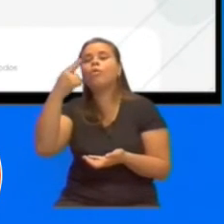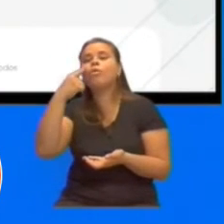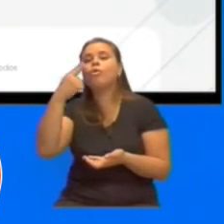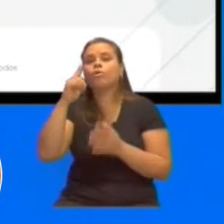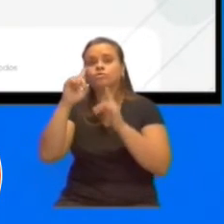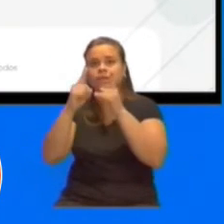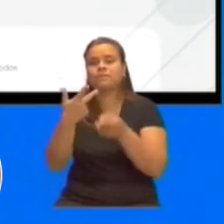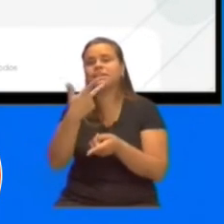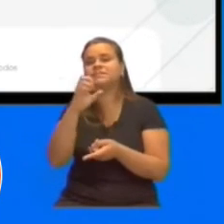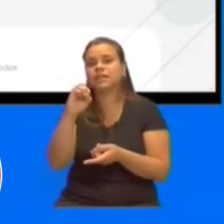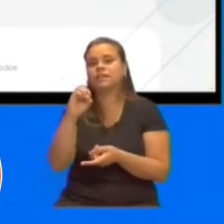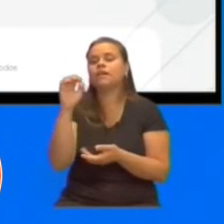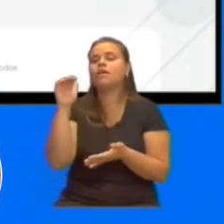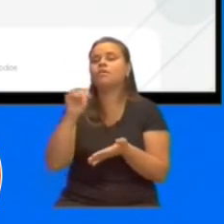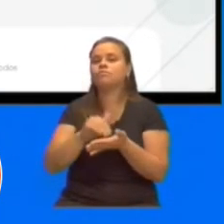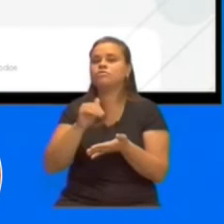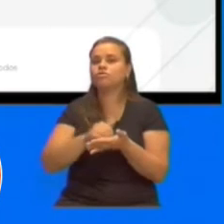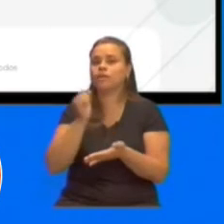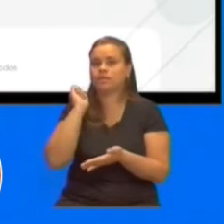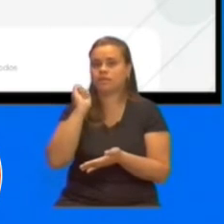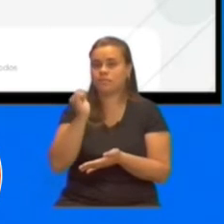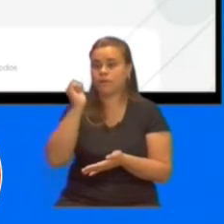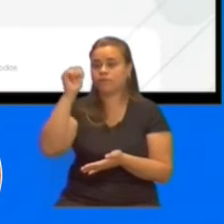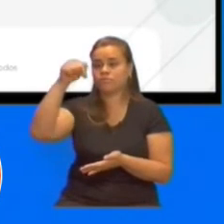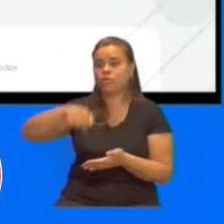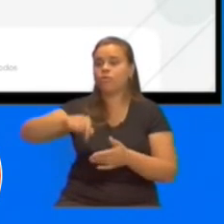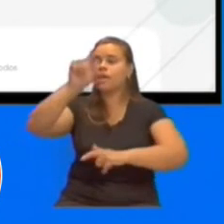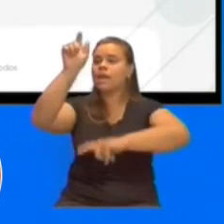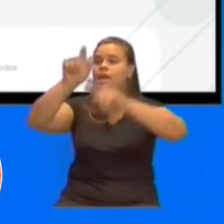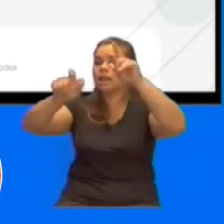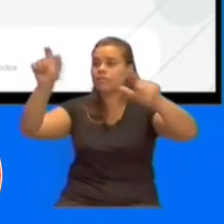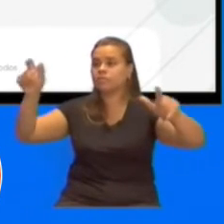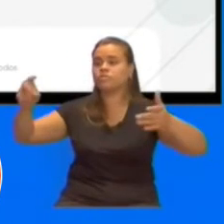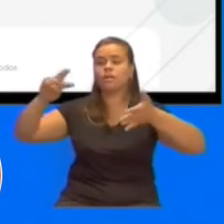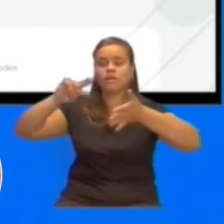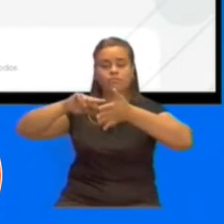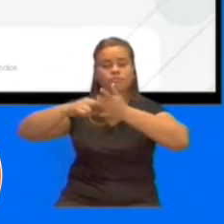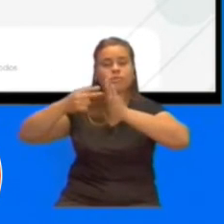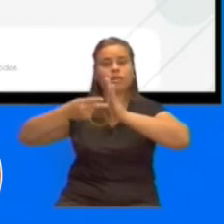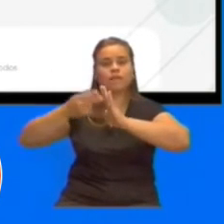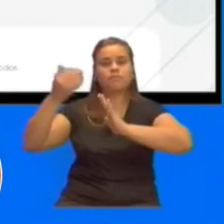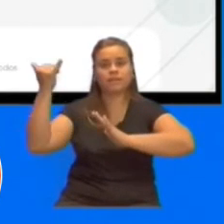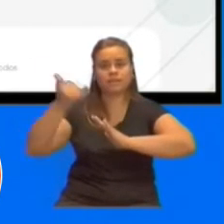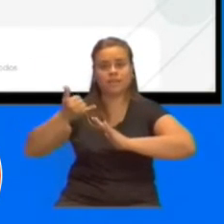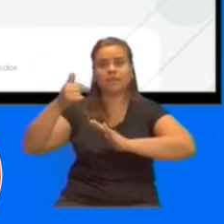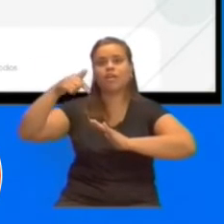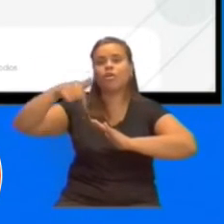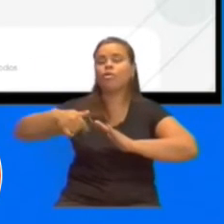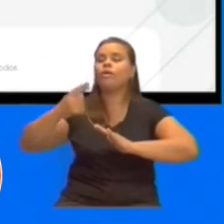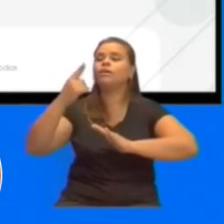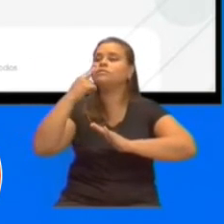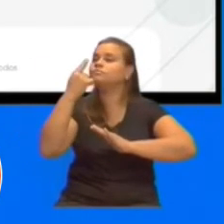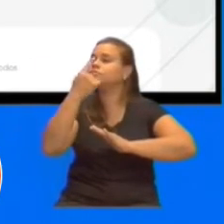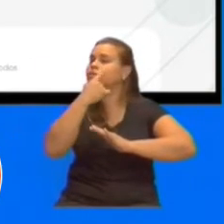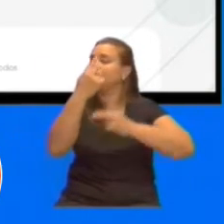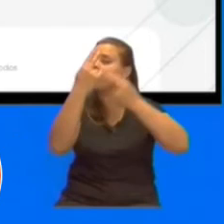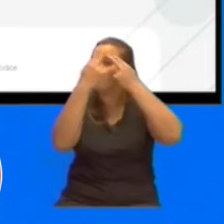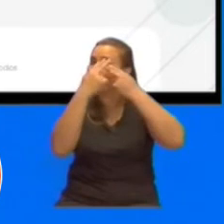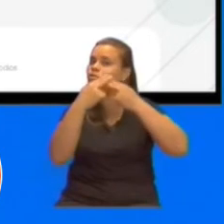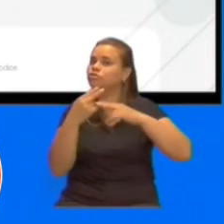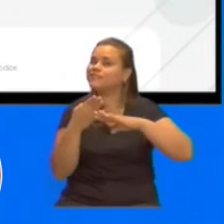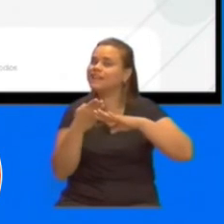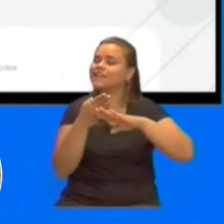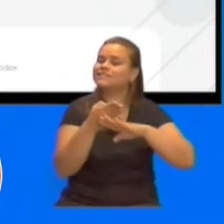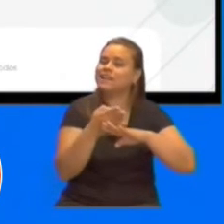la gente tiene esa dificultad. Primero, la atención. Y segundo, una vez que tiene la atención, si tiene que comprar un lente,